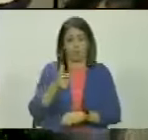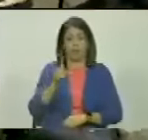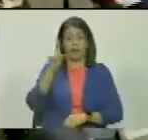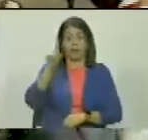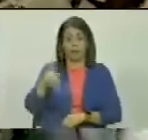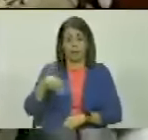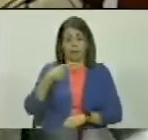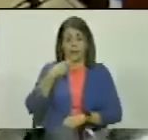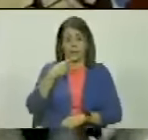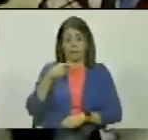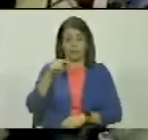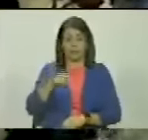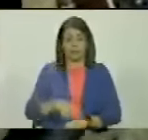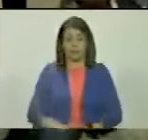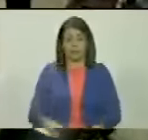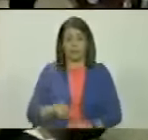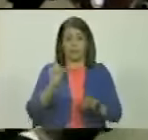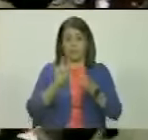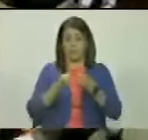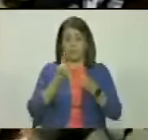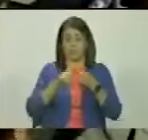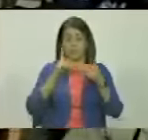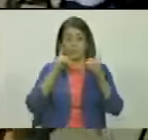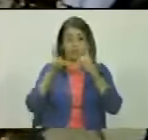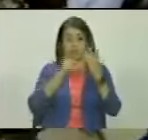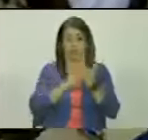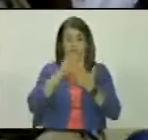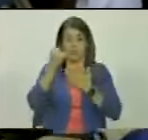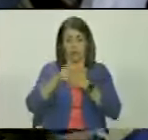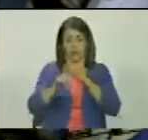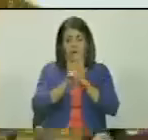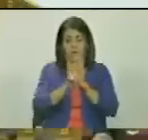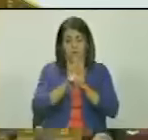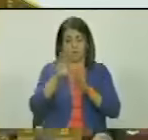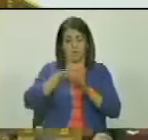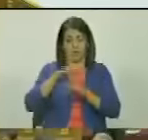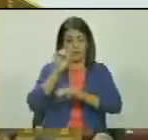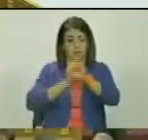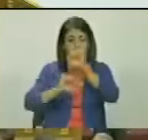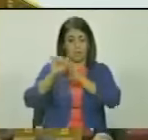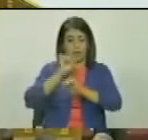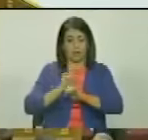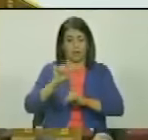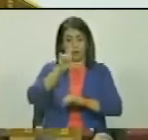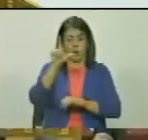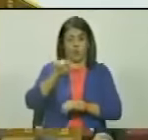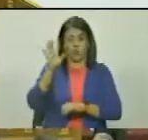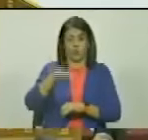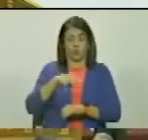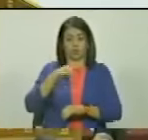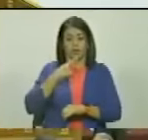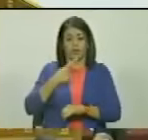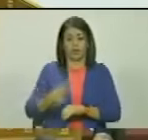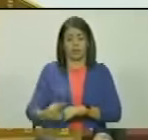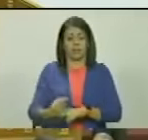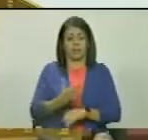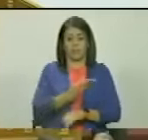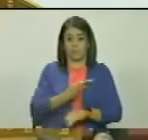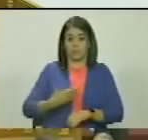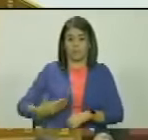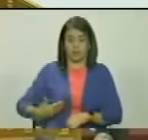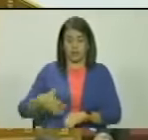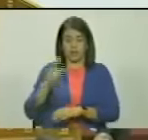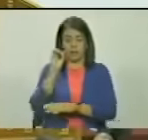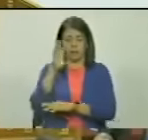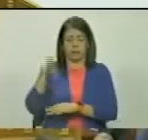Por otra parte, en el marco de la segunda discusión del proyecto de ley orgánica para la defensa de la Guayana Efectiva, tomó la palabra el presidente